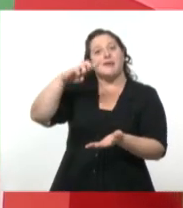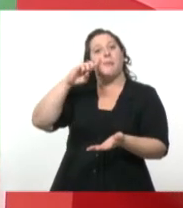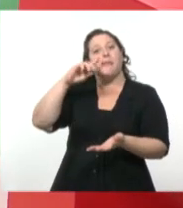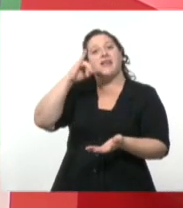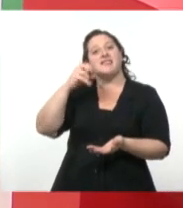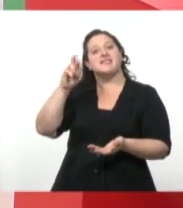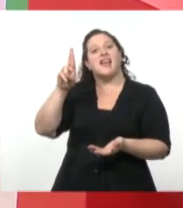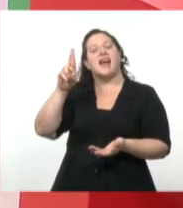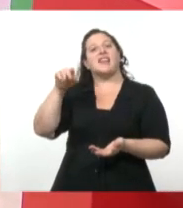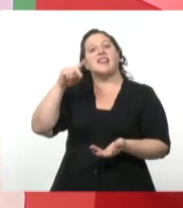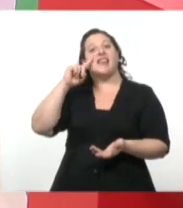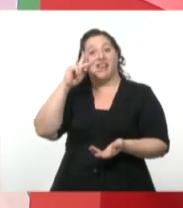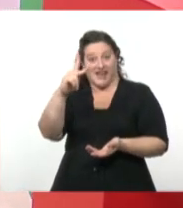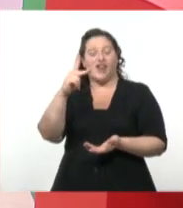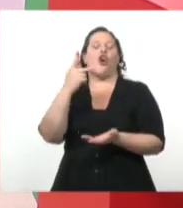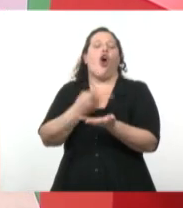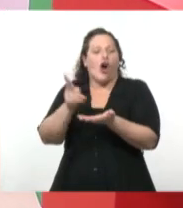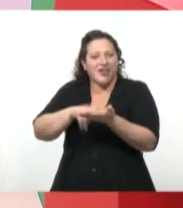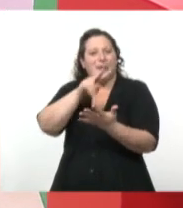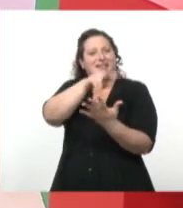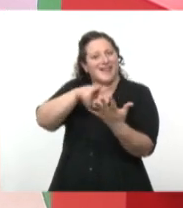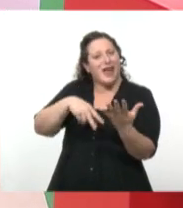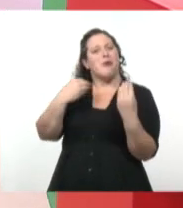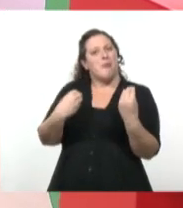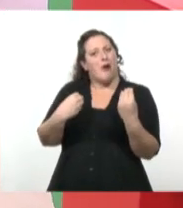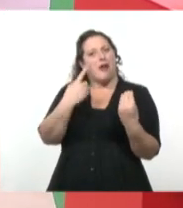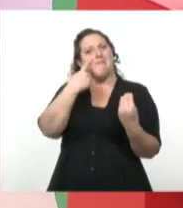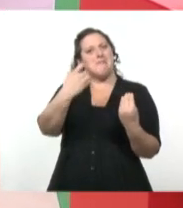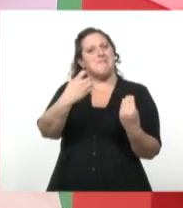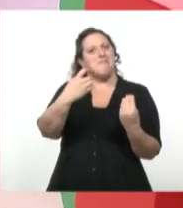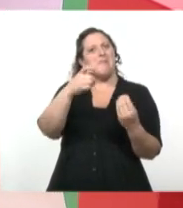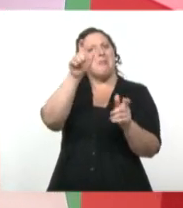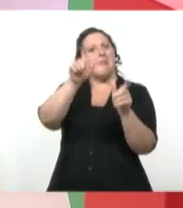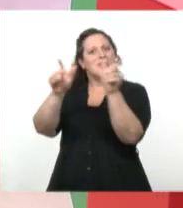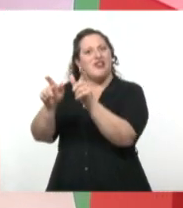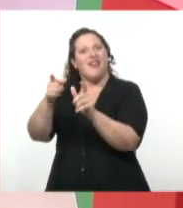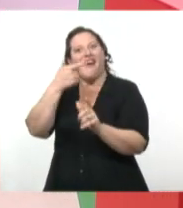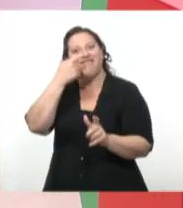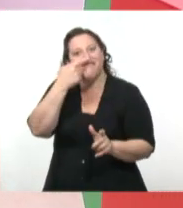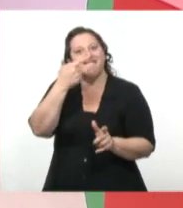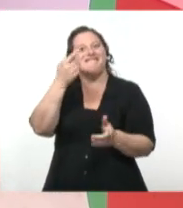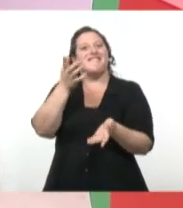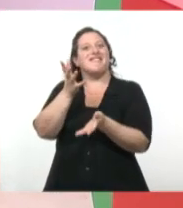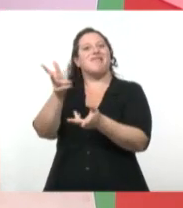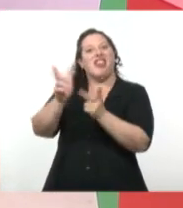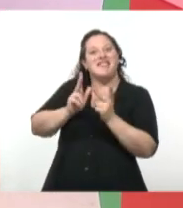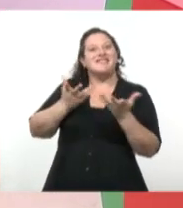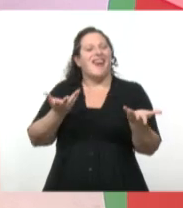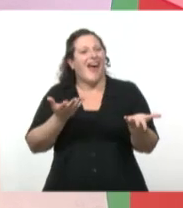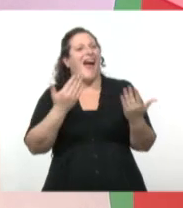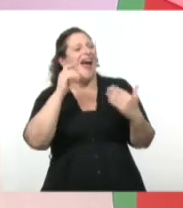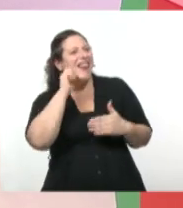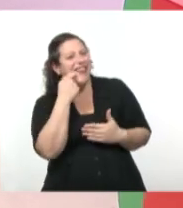ha rebotado muy bien. Hemos tenido un montón de devoluciones y de agradecimientos por leer